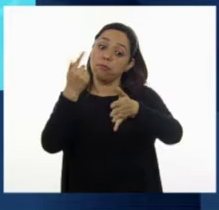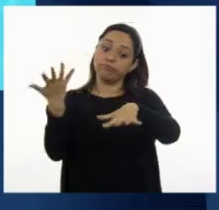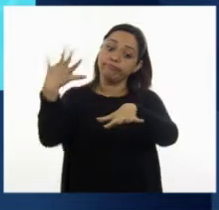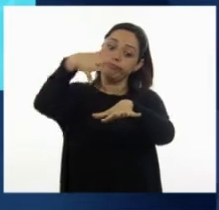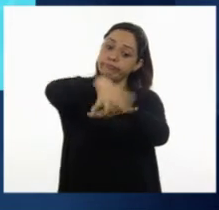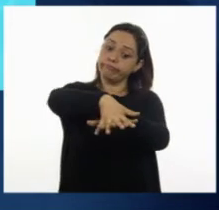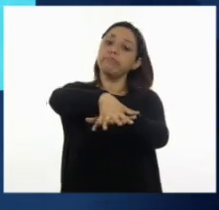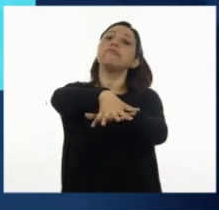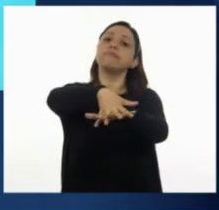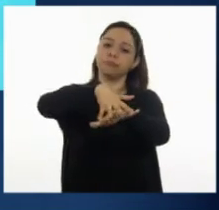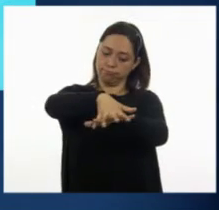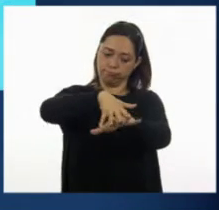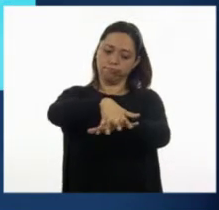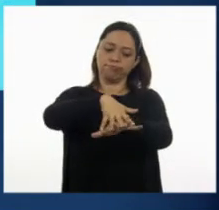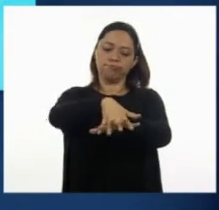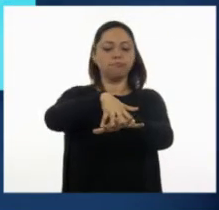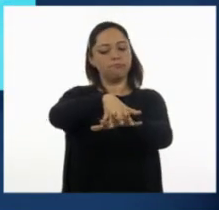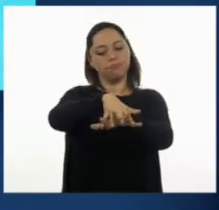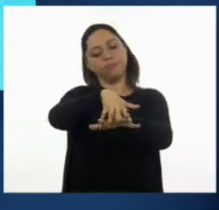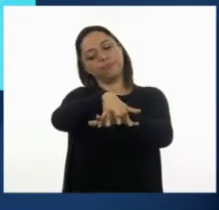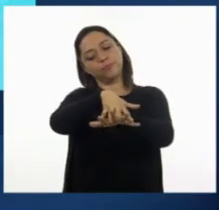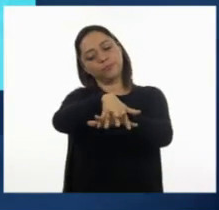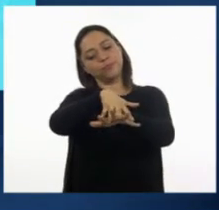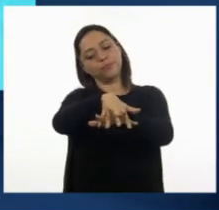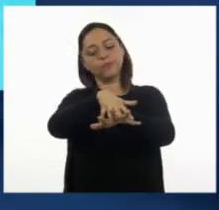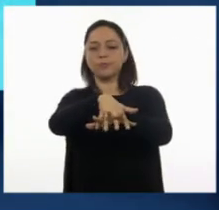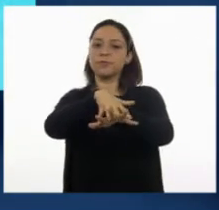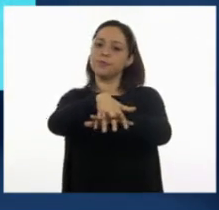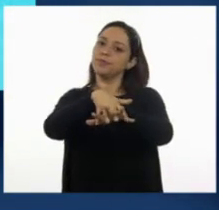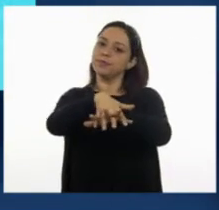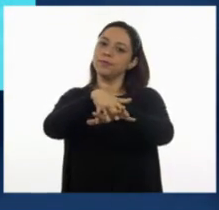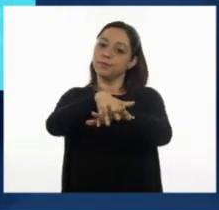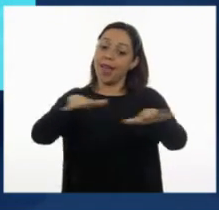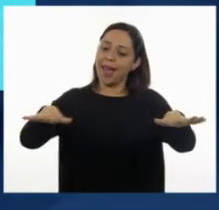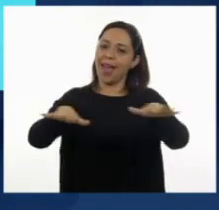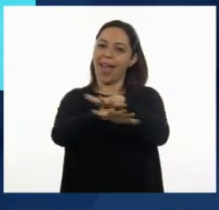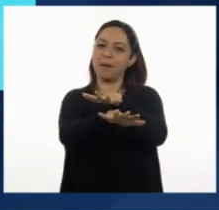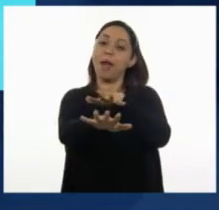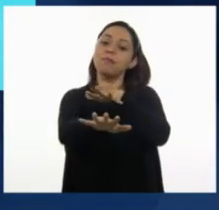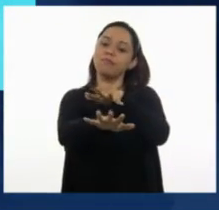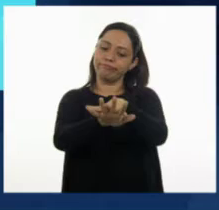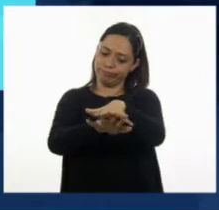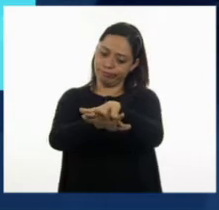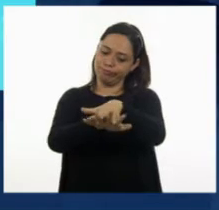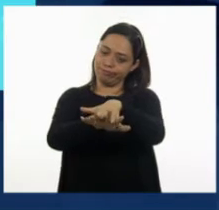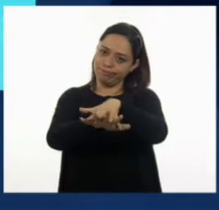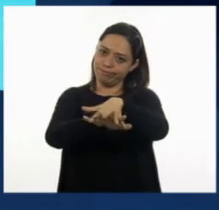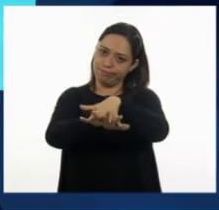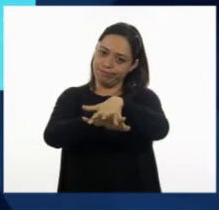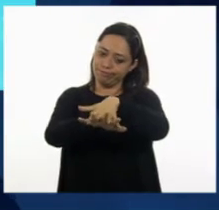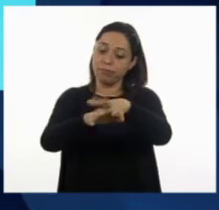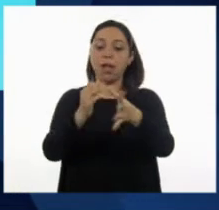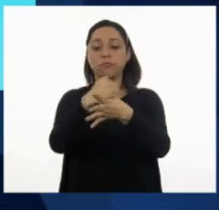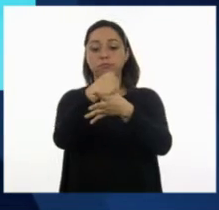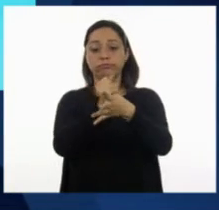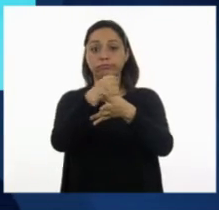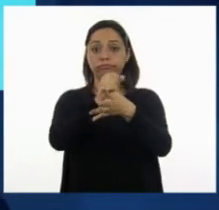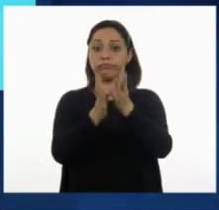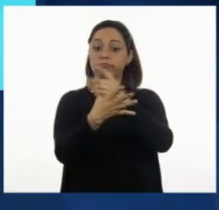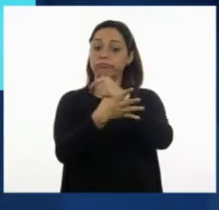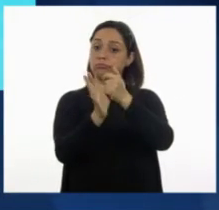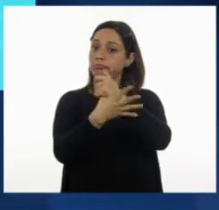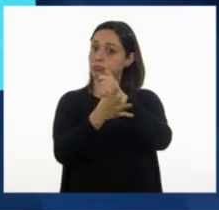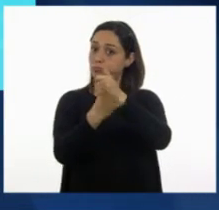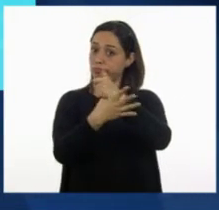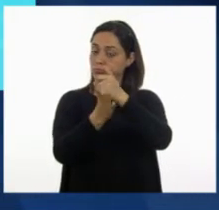palma de una de tus manos contra el dorso de la otra, entrelazando los dedos. Repite lo mismo con la otra mano. Frota los dedos.